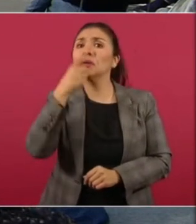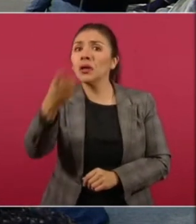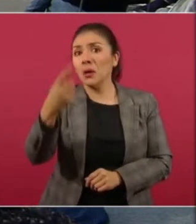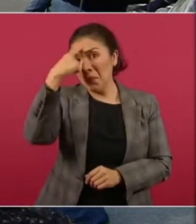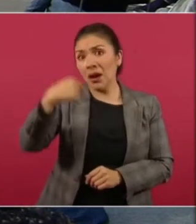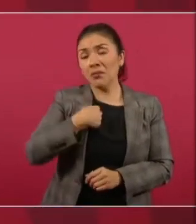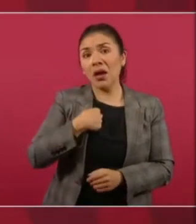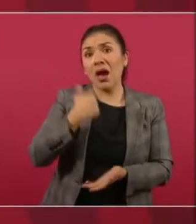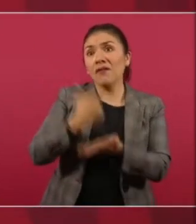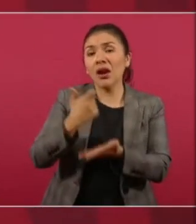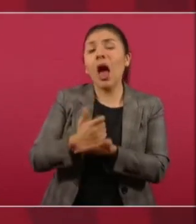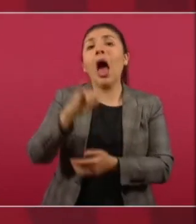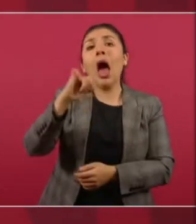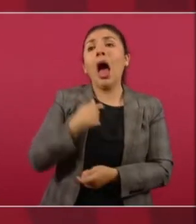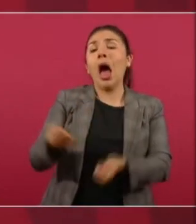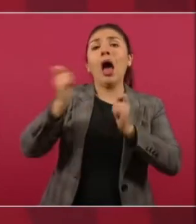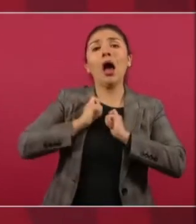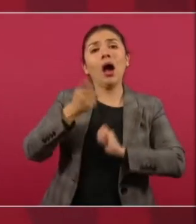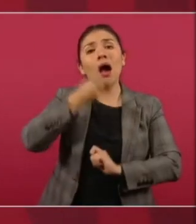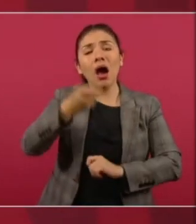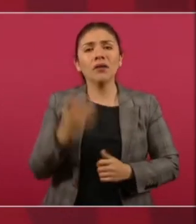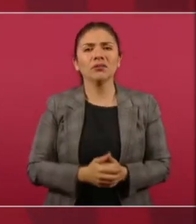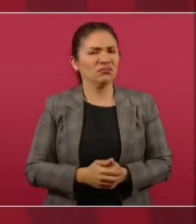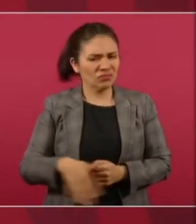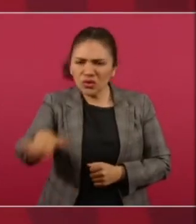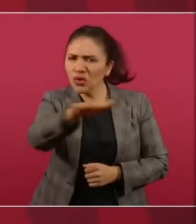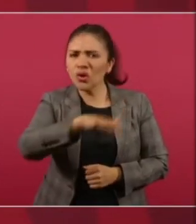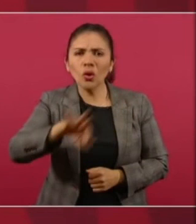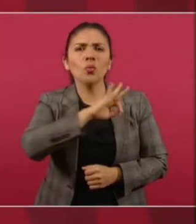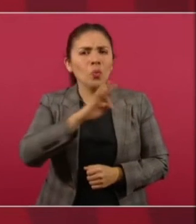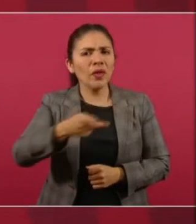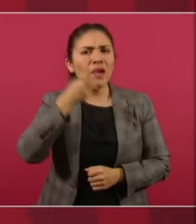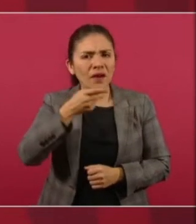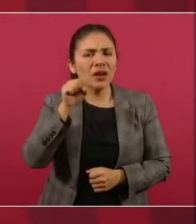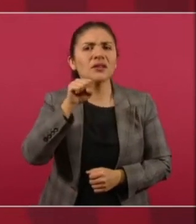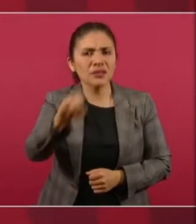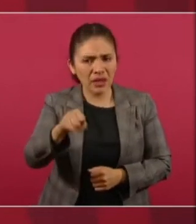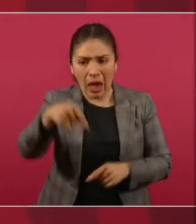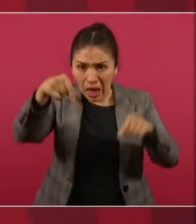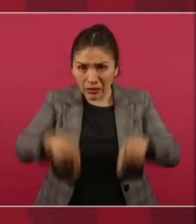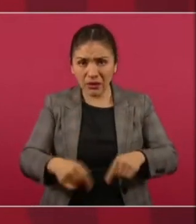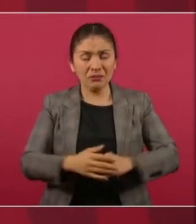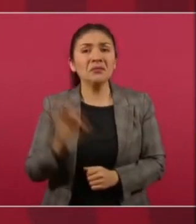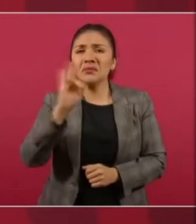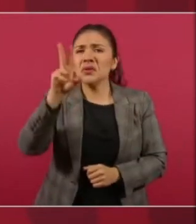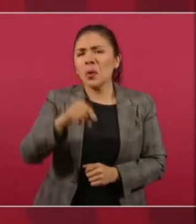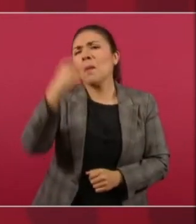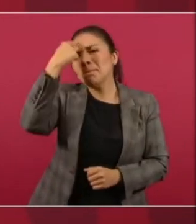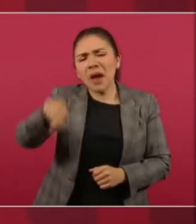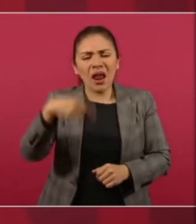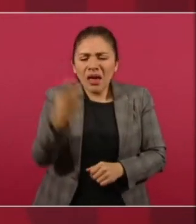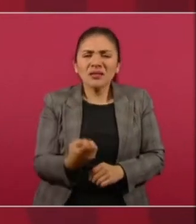las amenazas. Y me la dio hace un mes. Todos tienen la oportunidad de hablar aquí, si no, no hiciéramos esto.